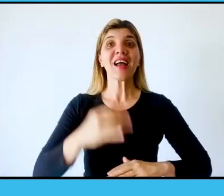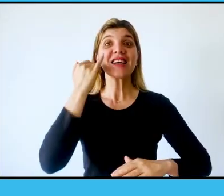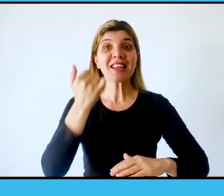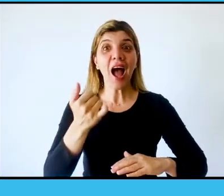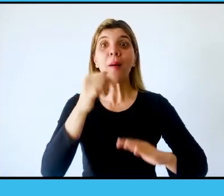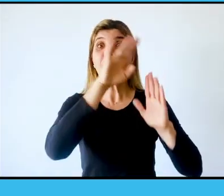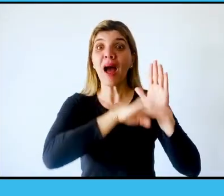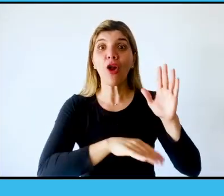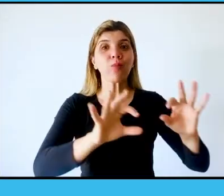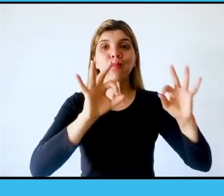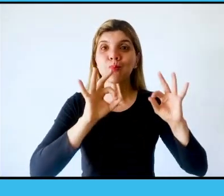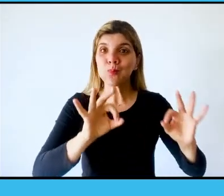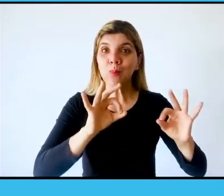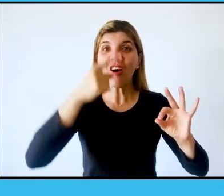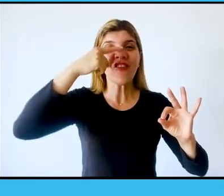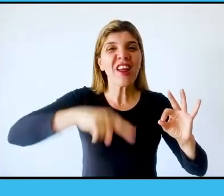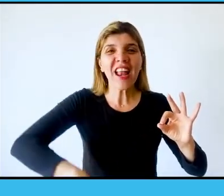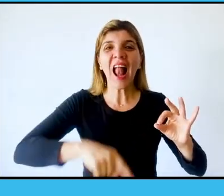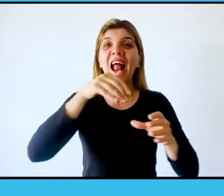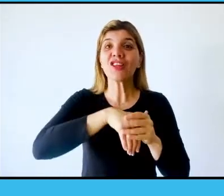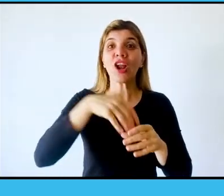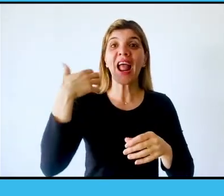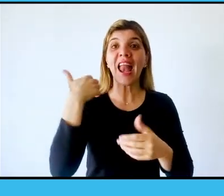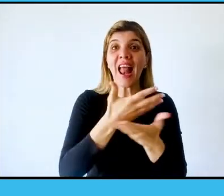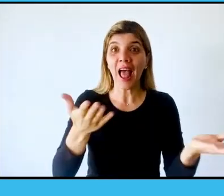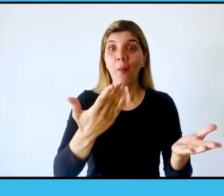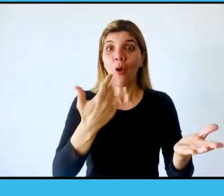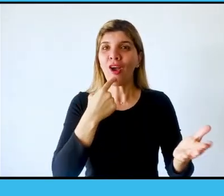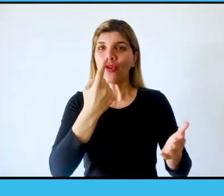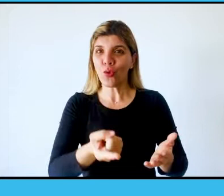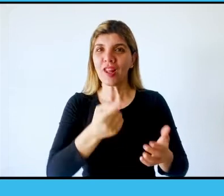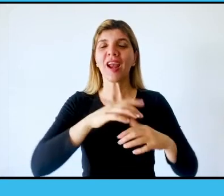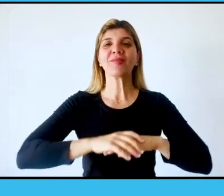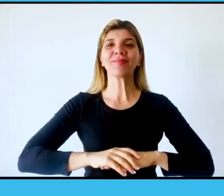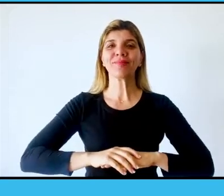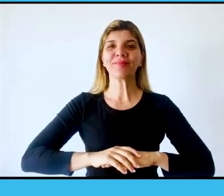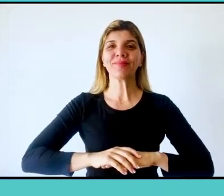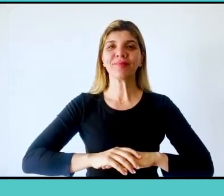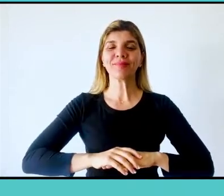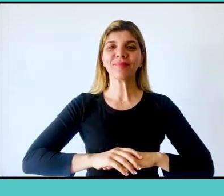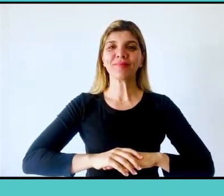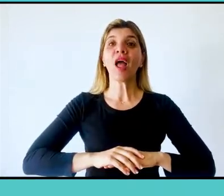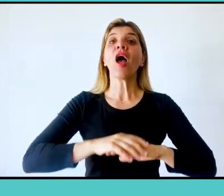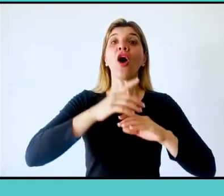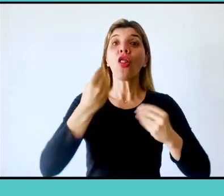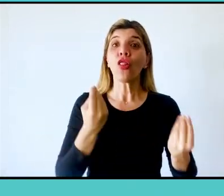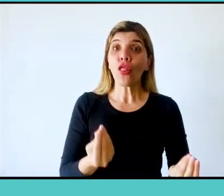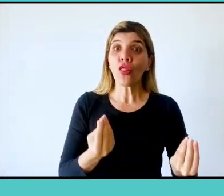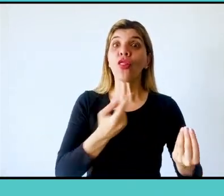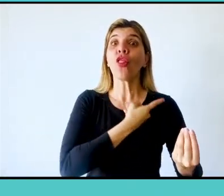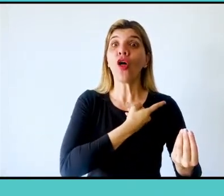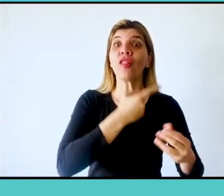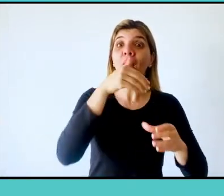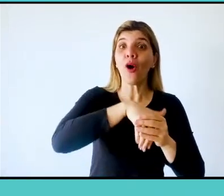Ya podés consultar el padrón definitivo de las elecciones generales del 14 de noviembre. Consultá dónde te